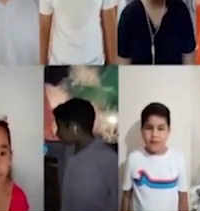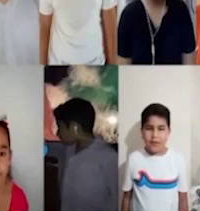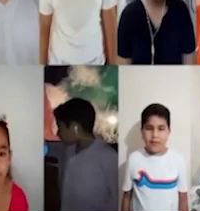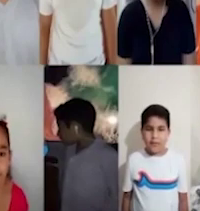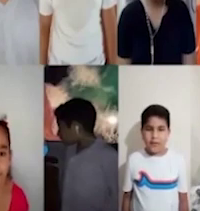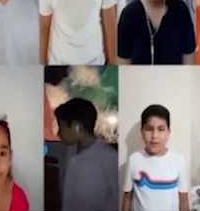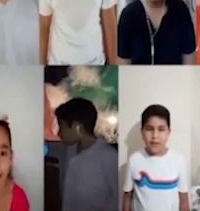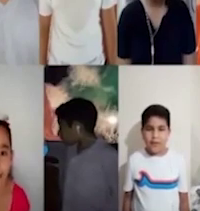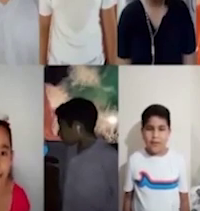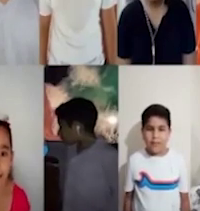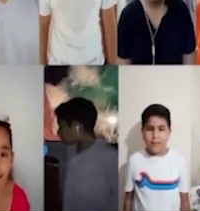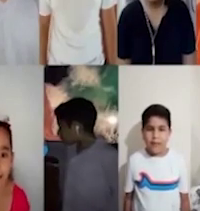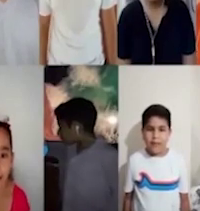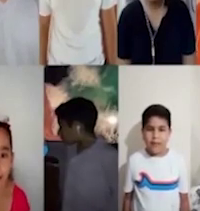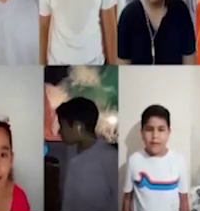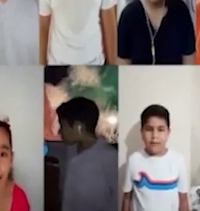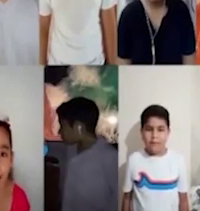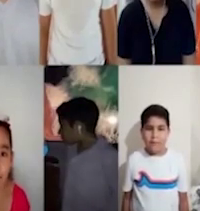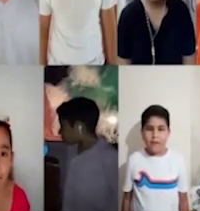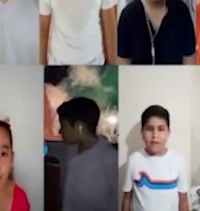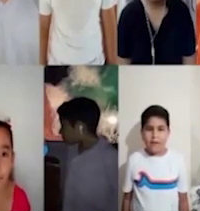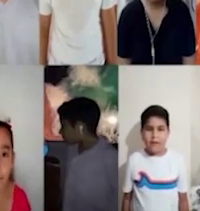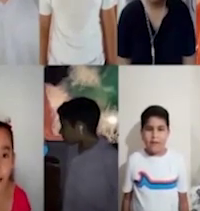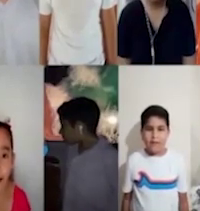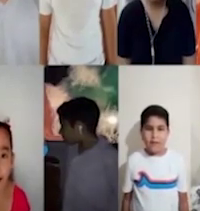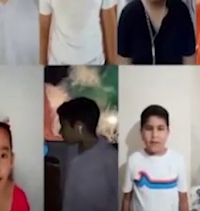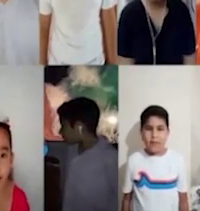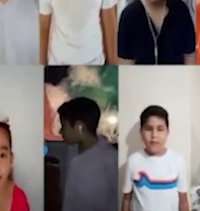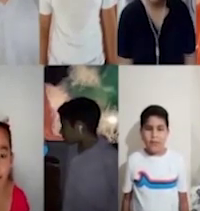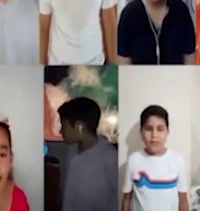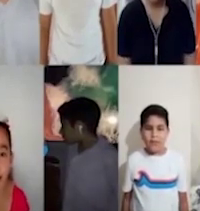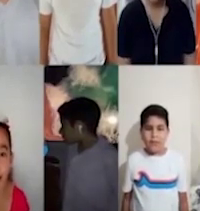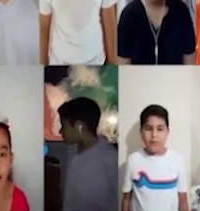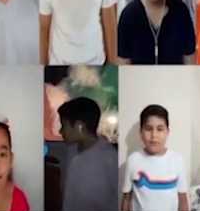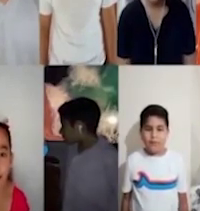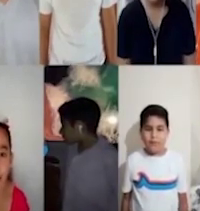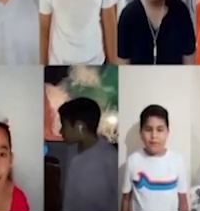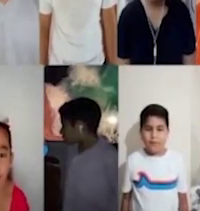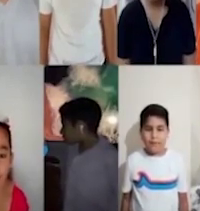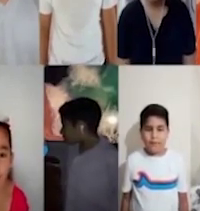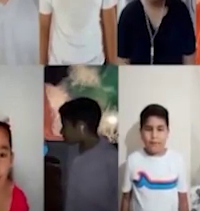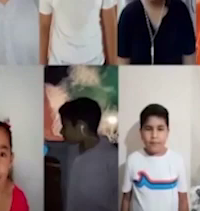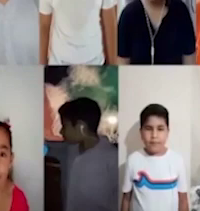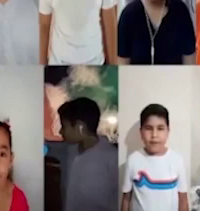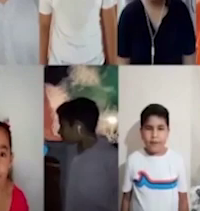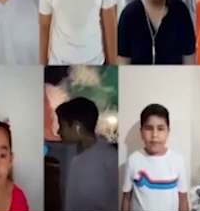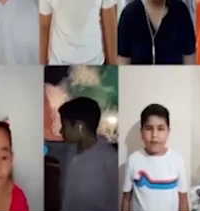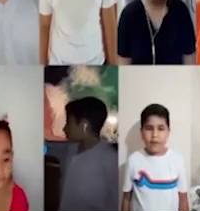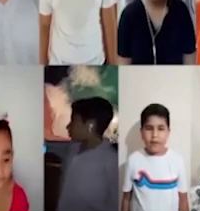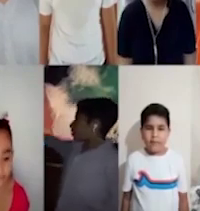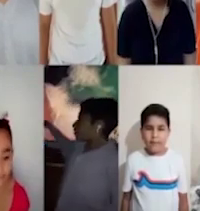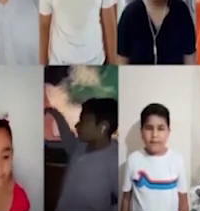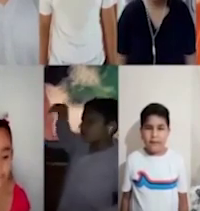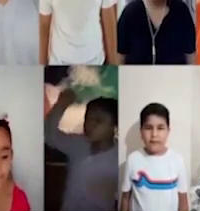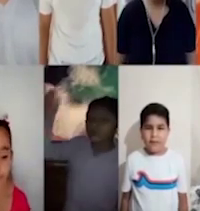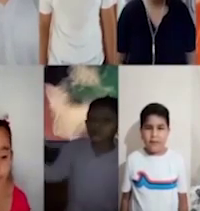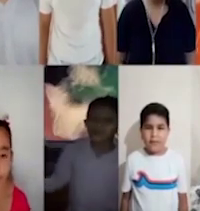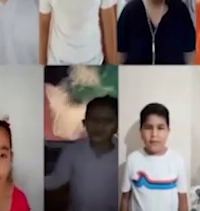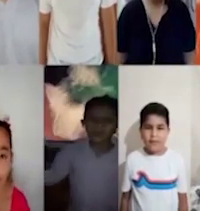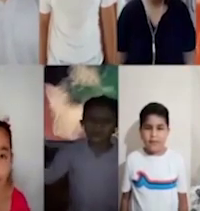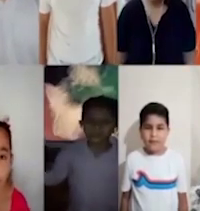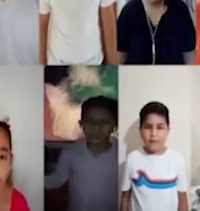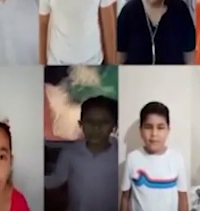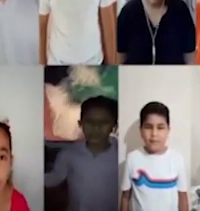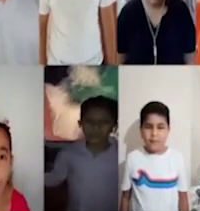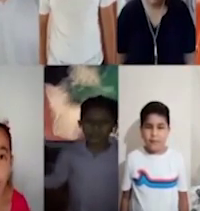y la luz era bomba la saludó que